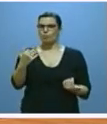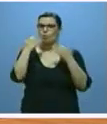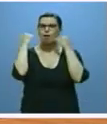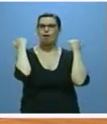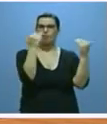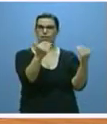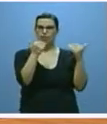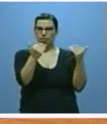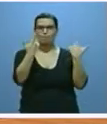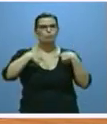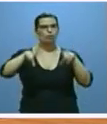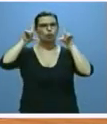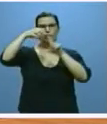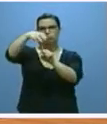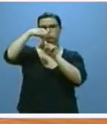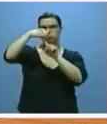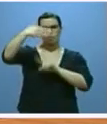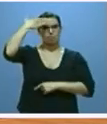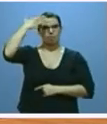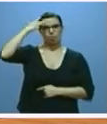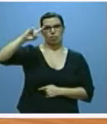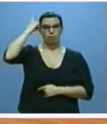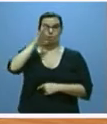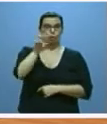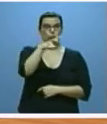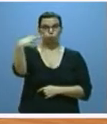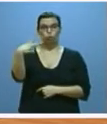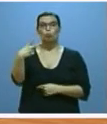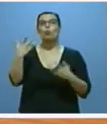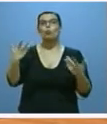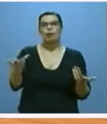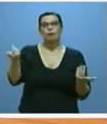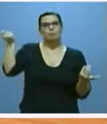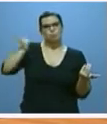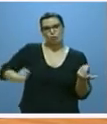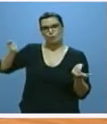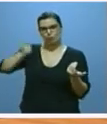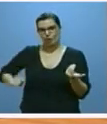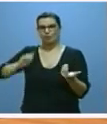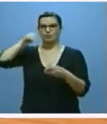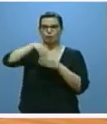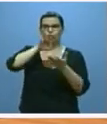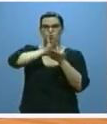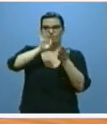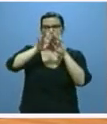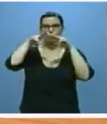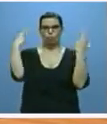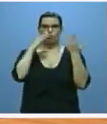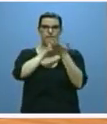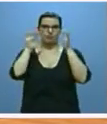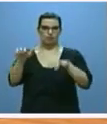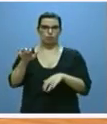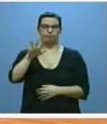a los verdaderos protagonistas de esos buenos resultados que son los excelentes profesionales de los servicios públicos de Castilla y Lleva.